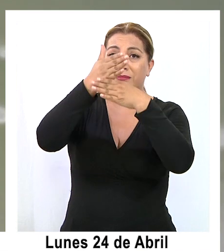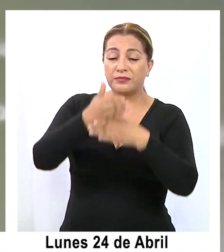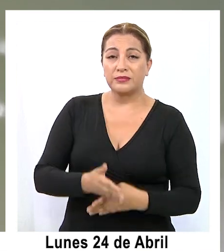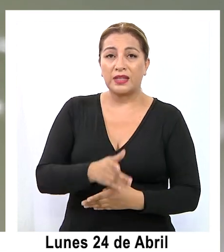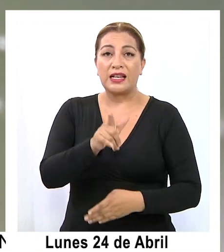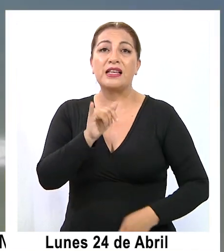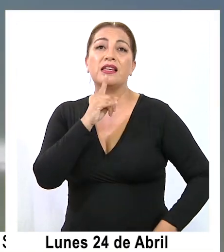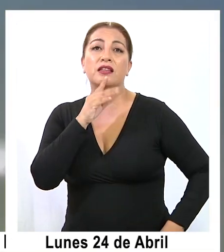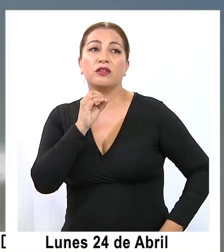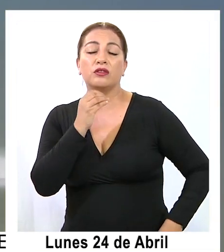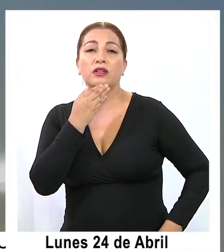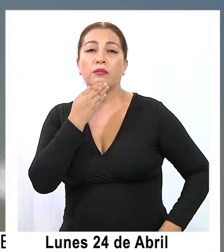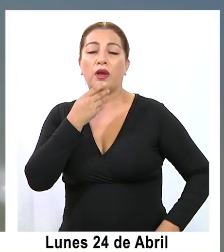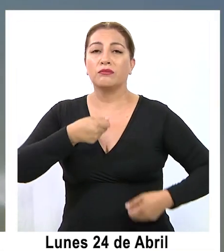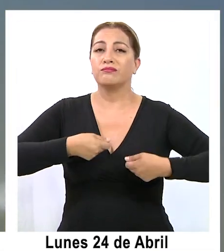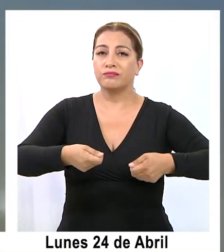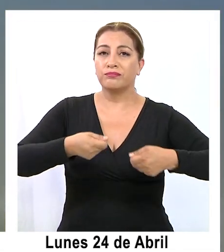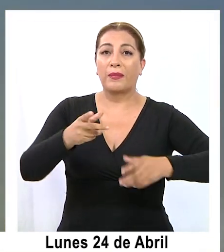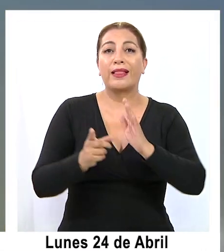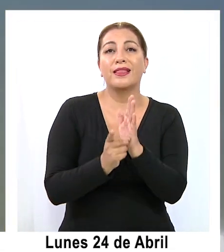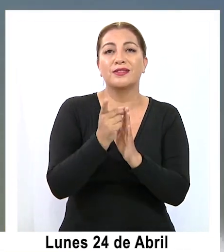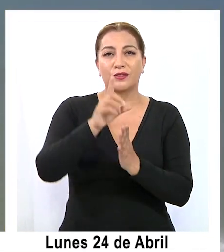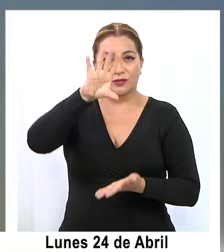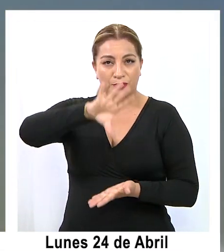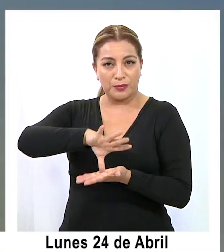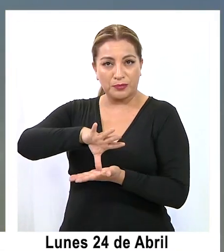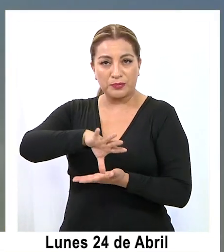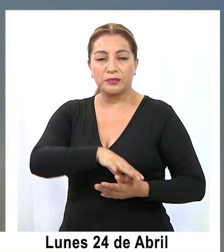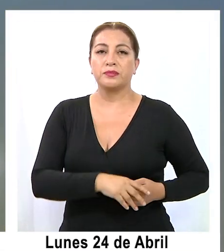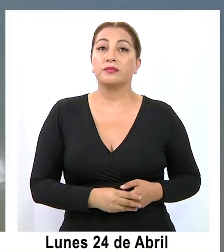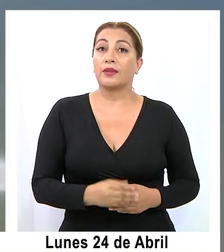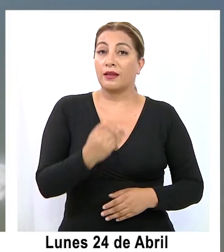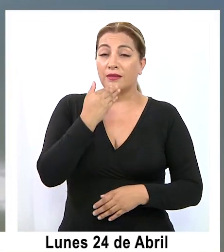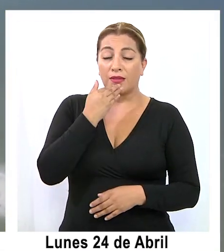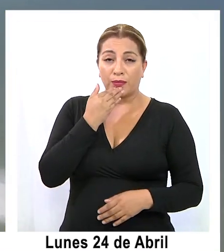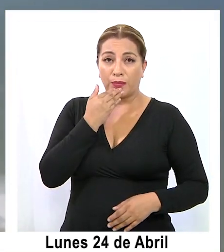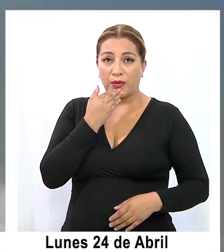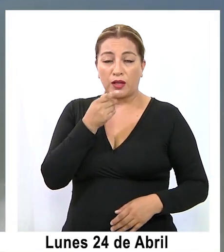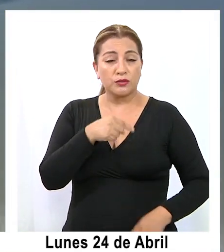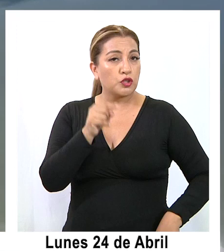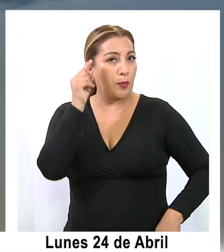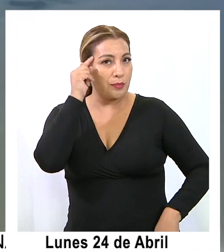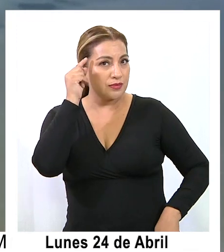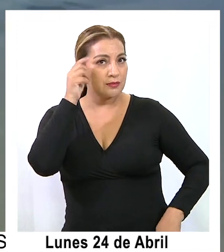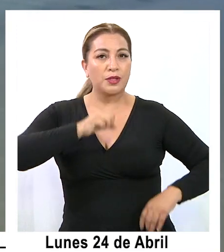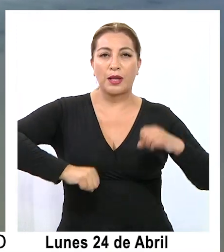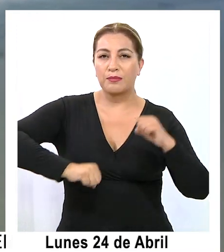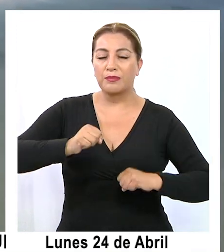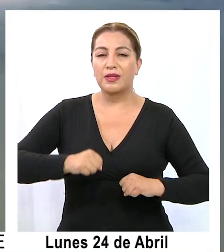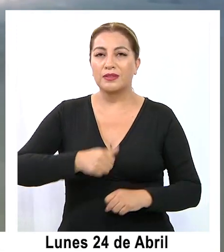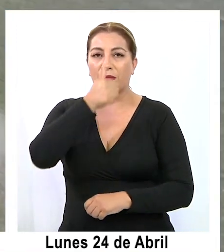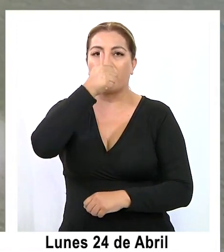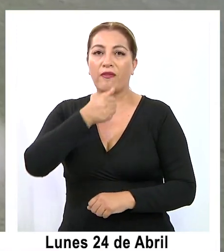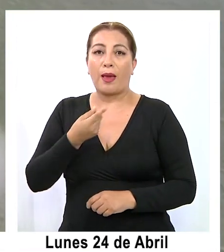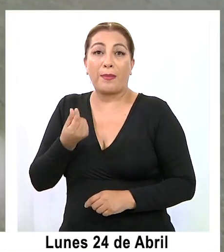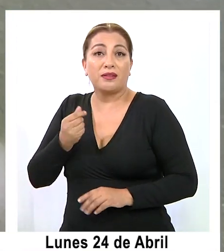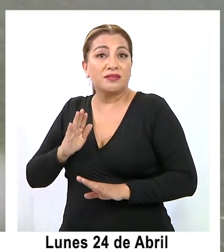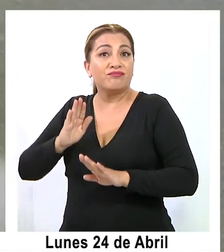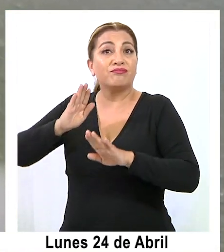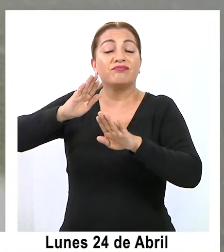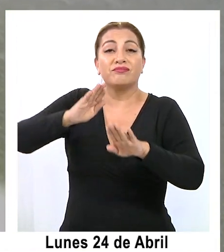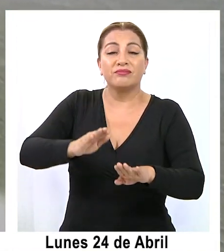y la reinversión en el desarrollo del país. Por su parte, se espera que los privados aporten capital,